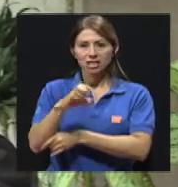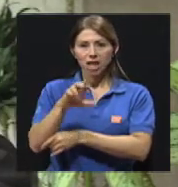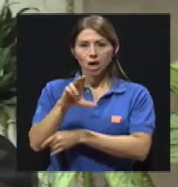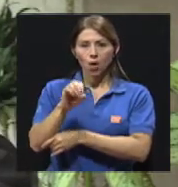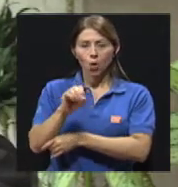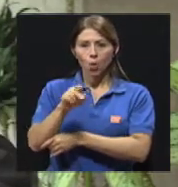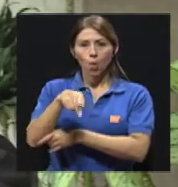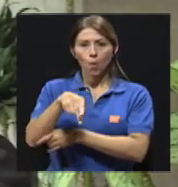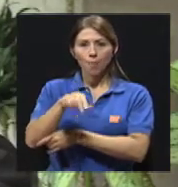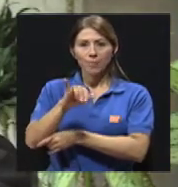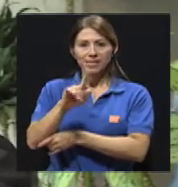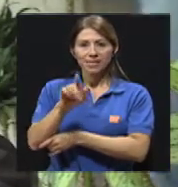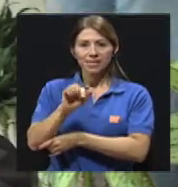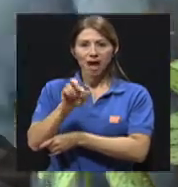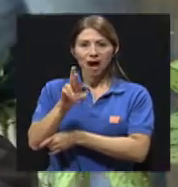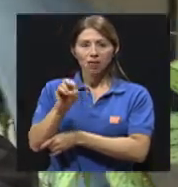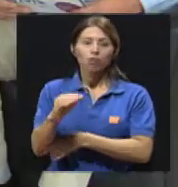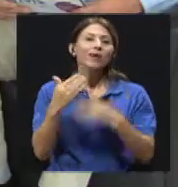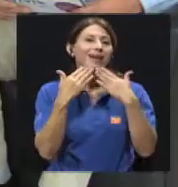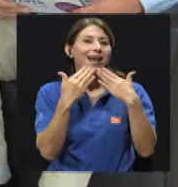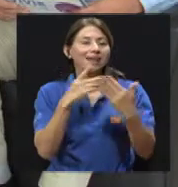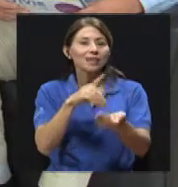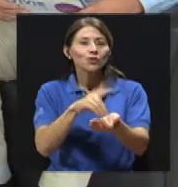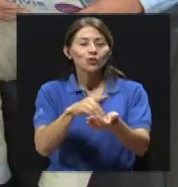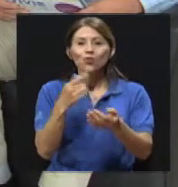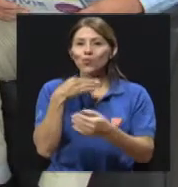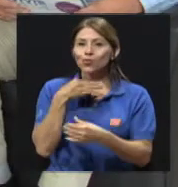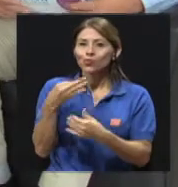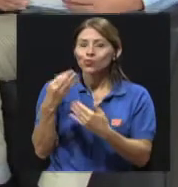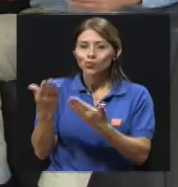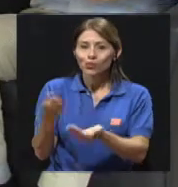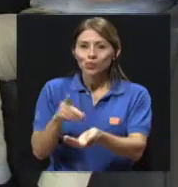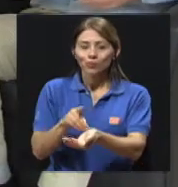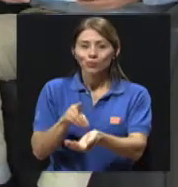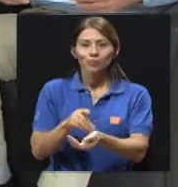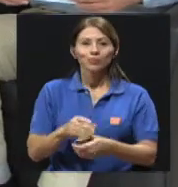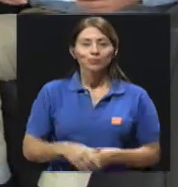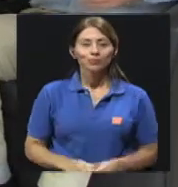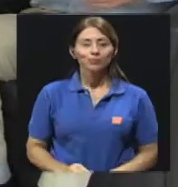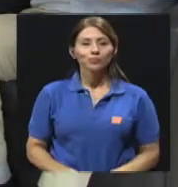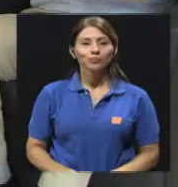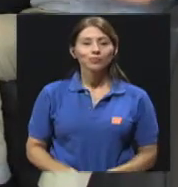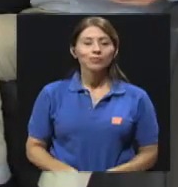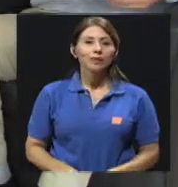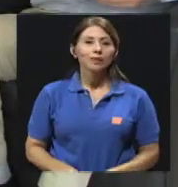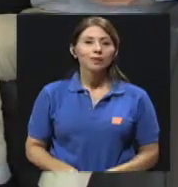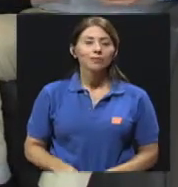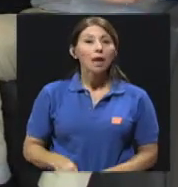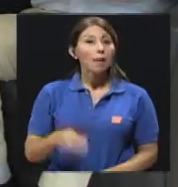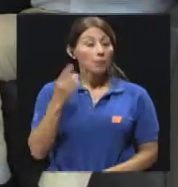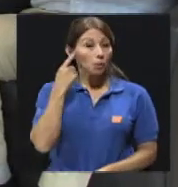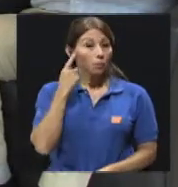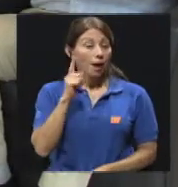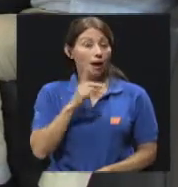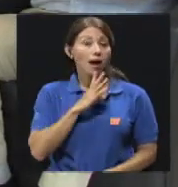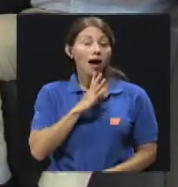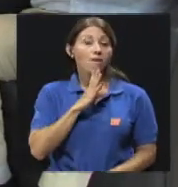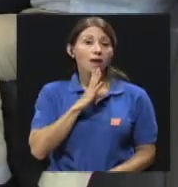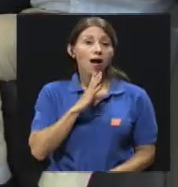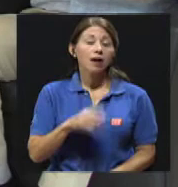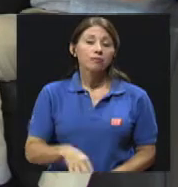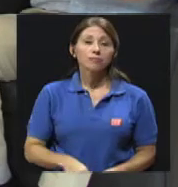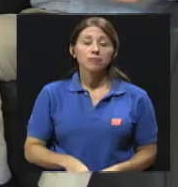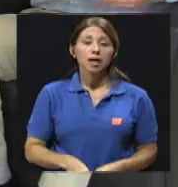acompañarnos el día de hoy. Con mucho gusto doctor. Bueno, para hablar de apendicitis podemos hablar